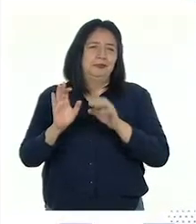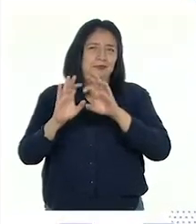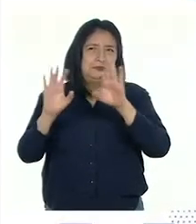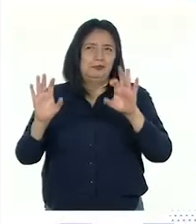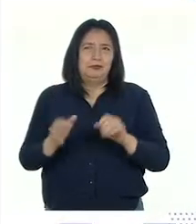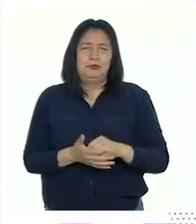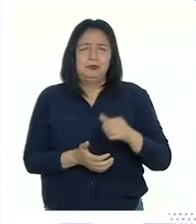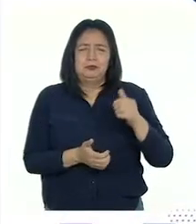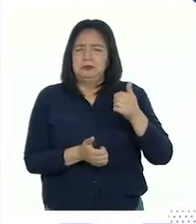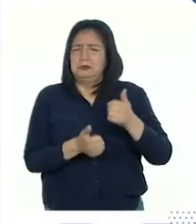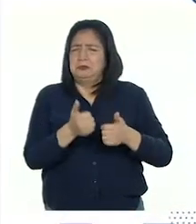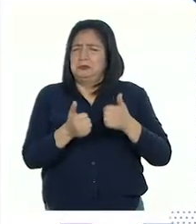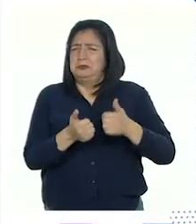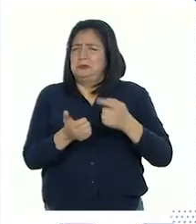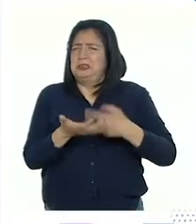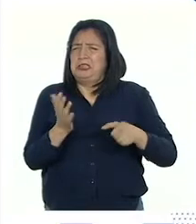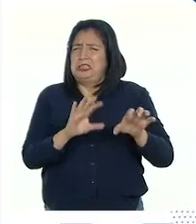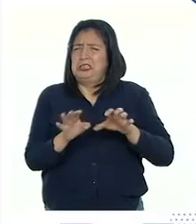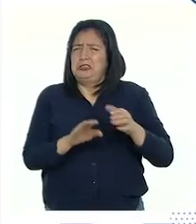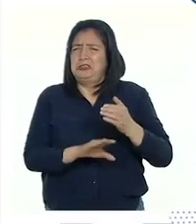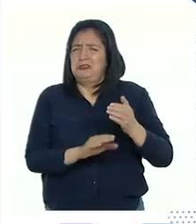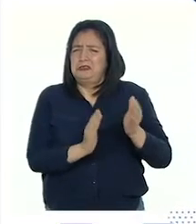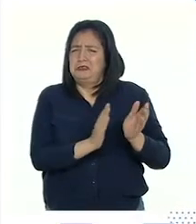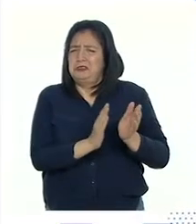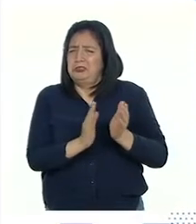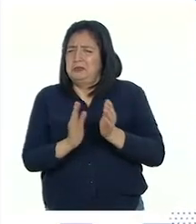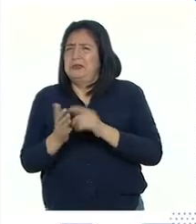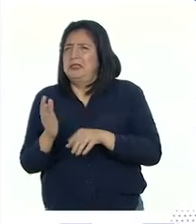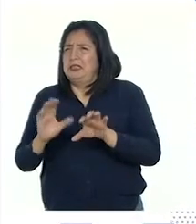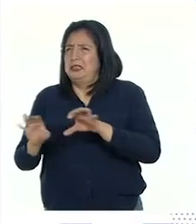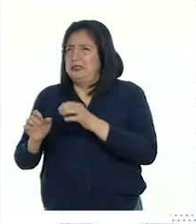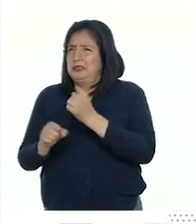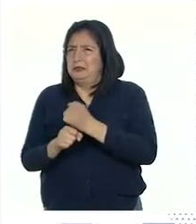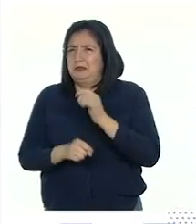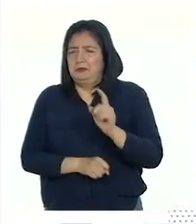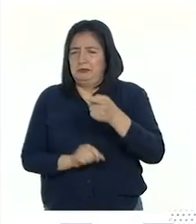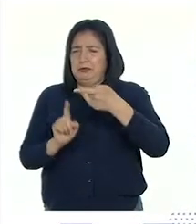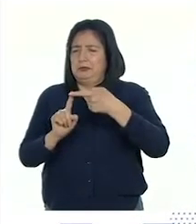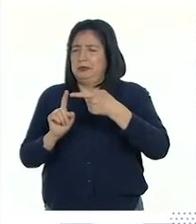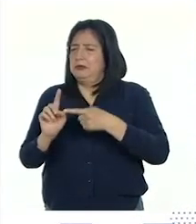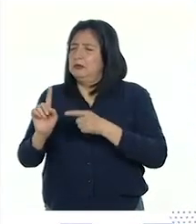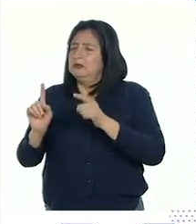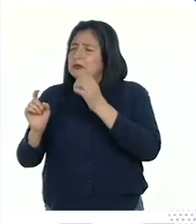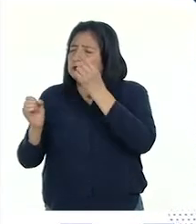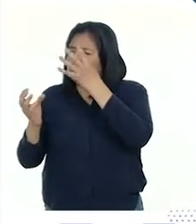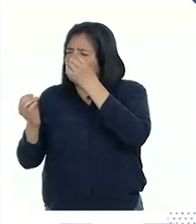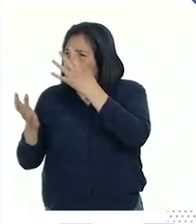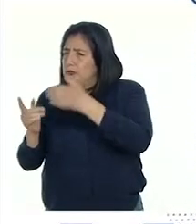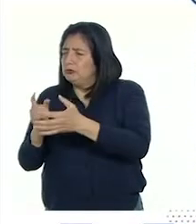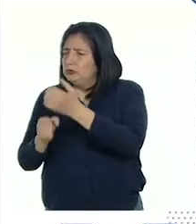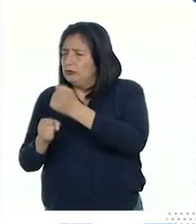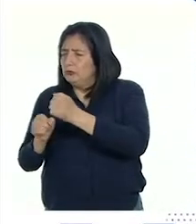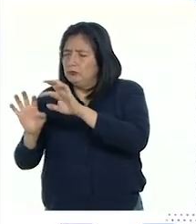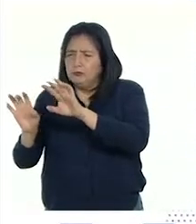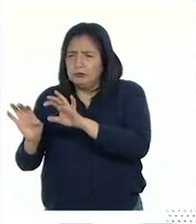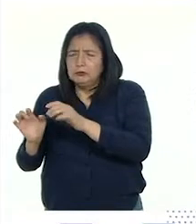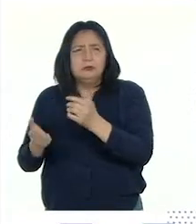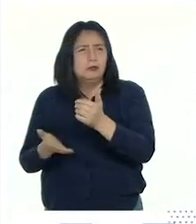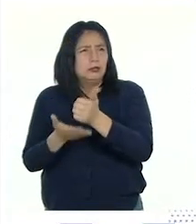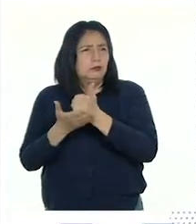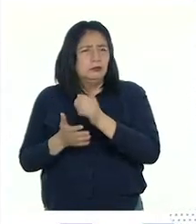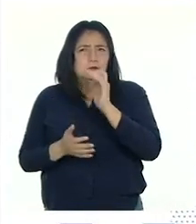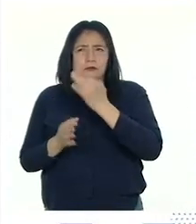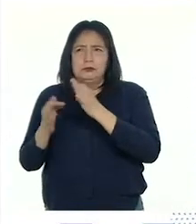¿Cuáles fueron los pasos que seguí para hacer este trabajo? Primero, consulté fuentes confiables con ayuda de un